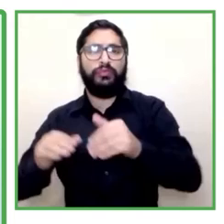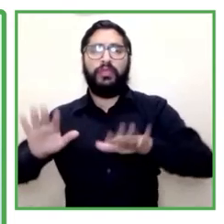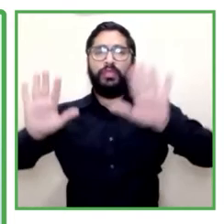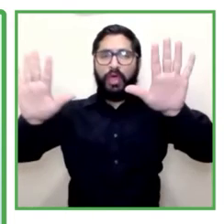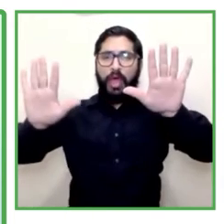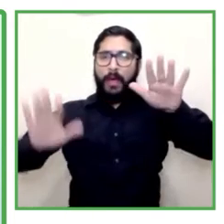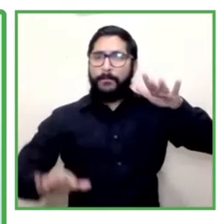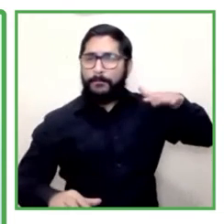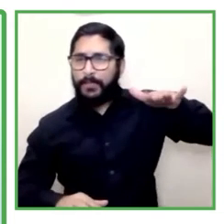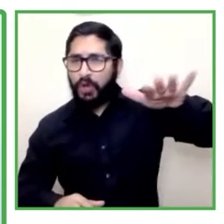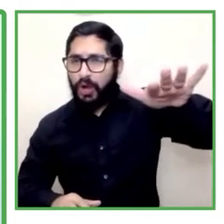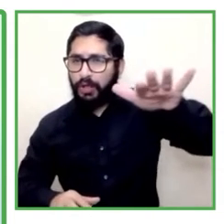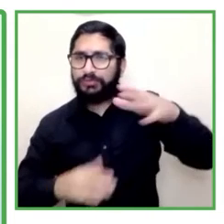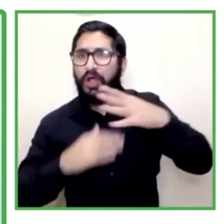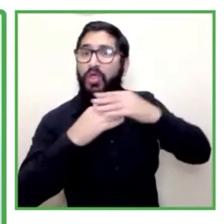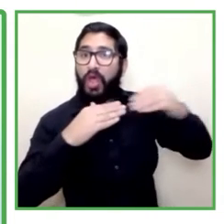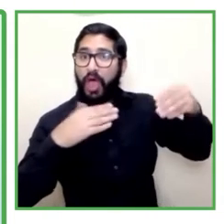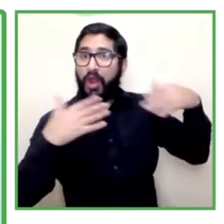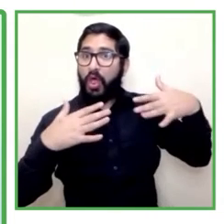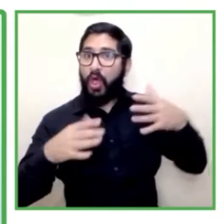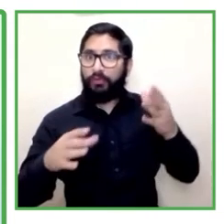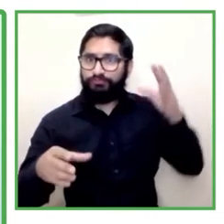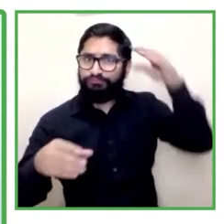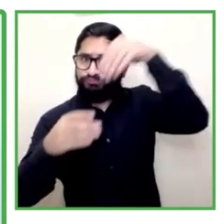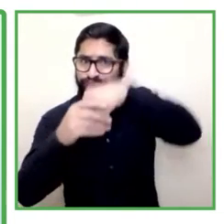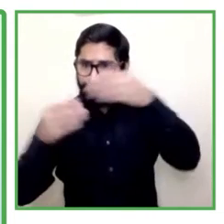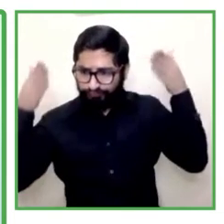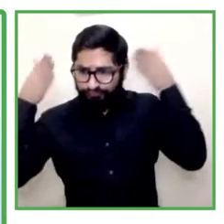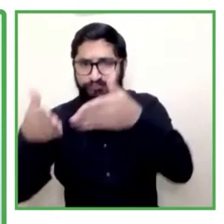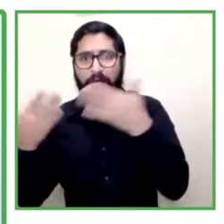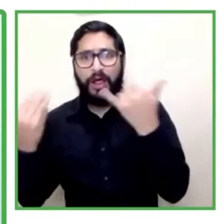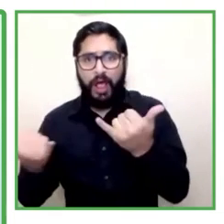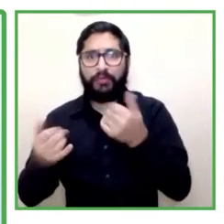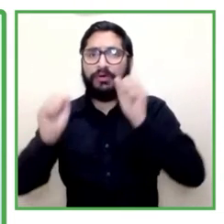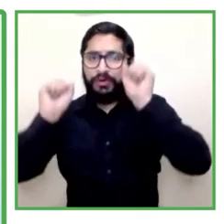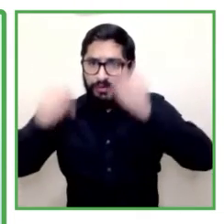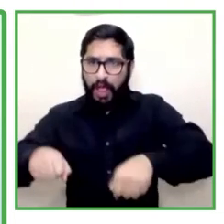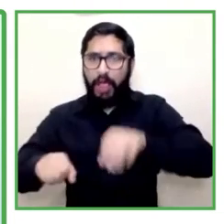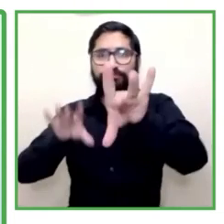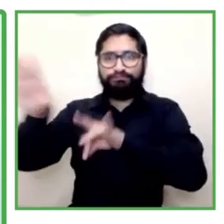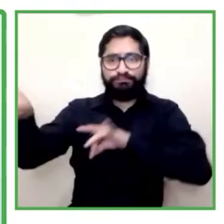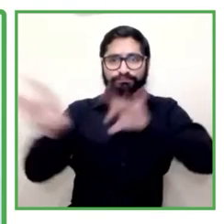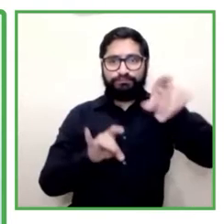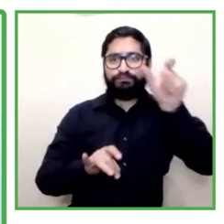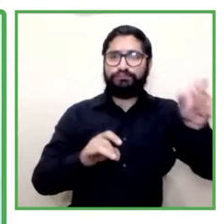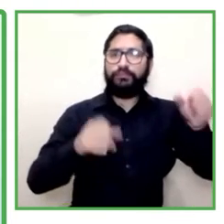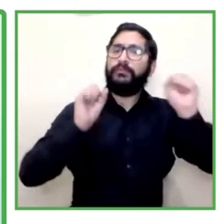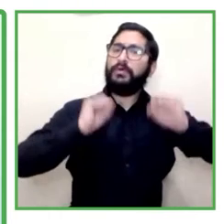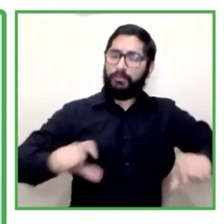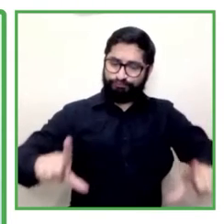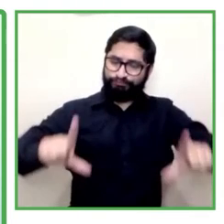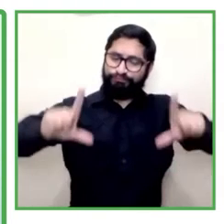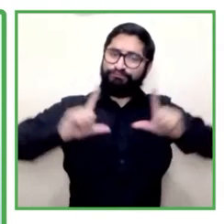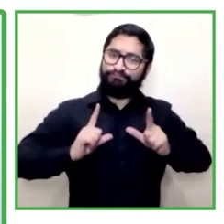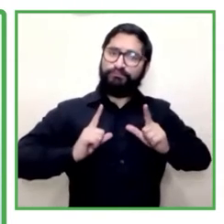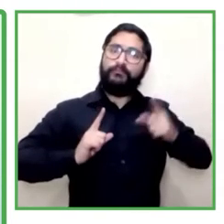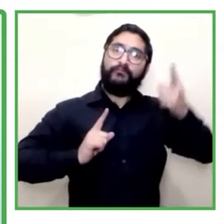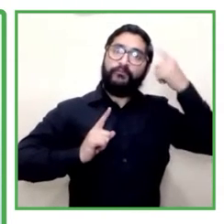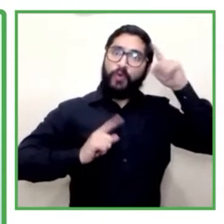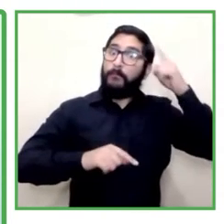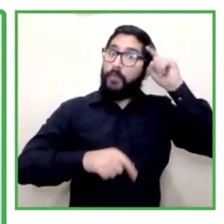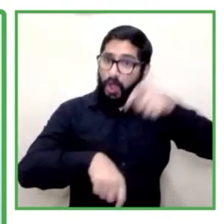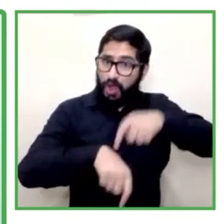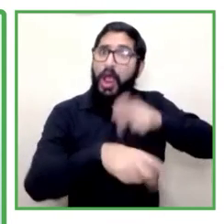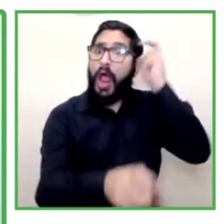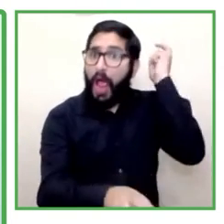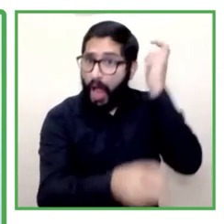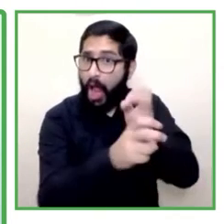actual hoy va de la mano de la contratación de nuestros egresados en un momento muy difícil para el empleo y para las personas trabajadoras del país. Y nuestra